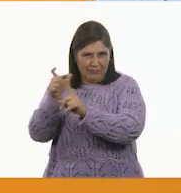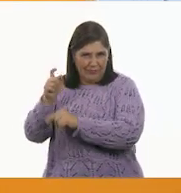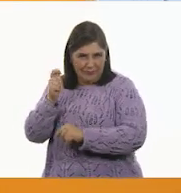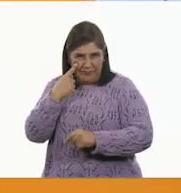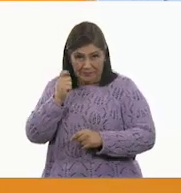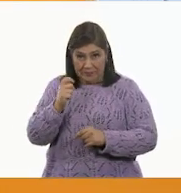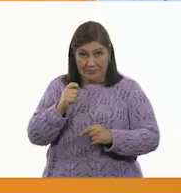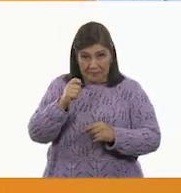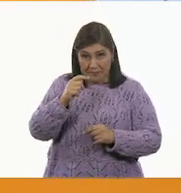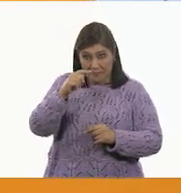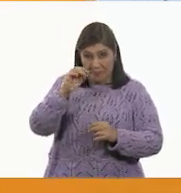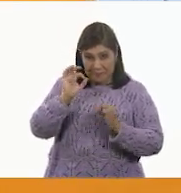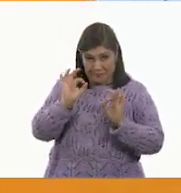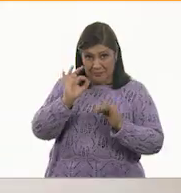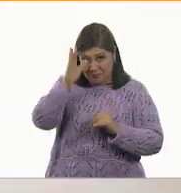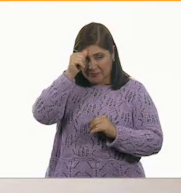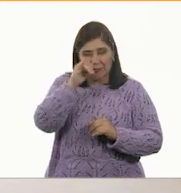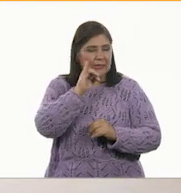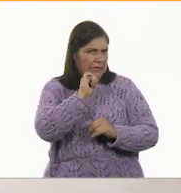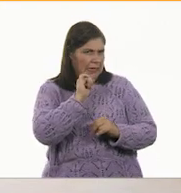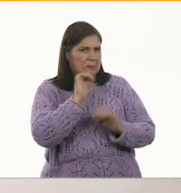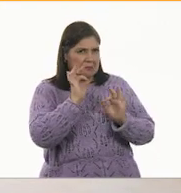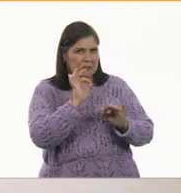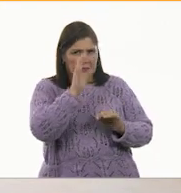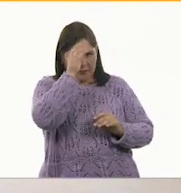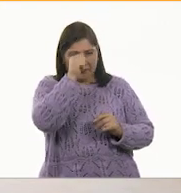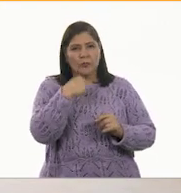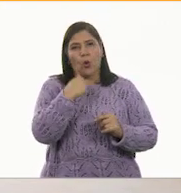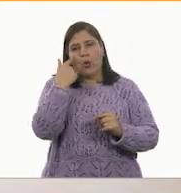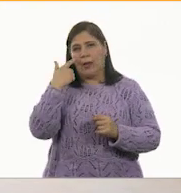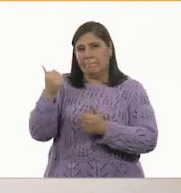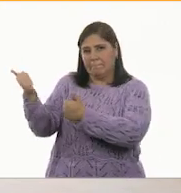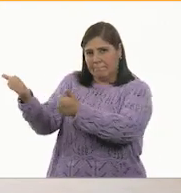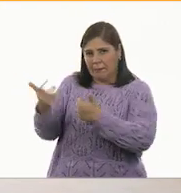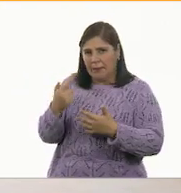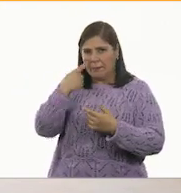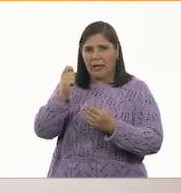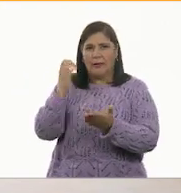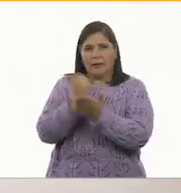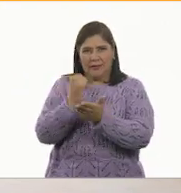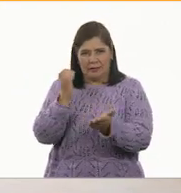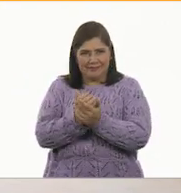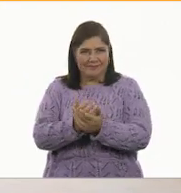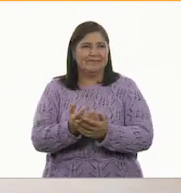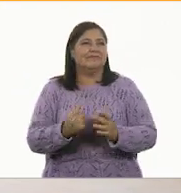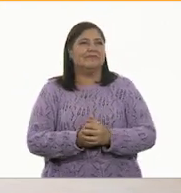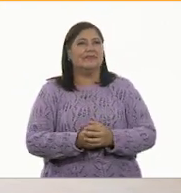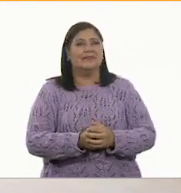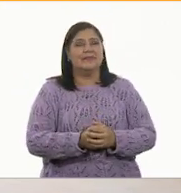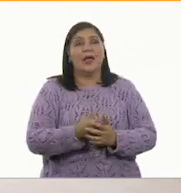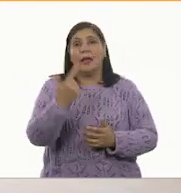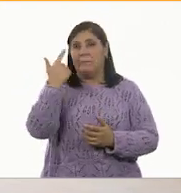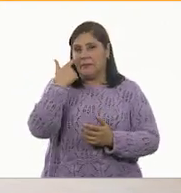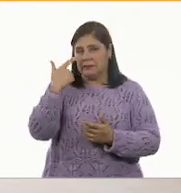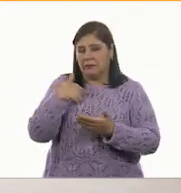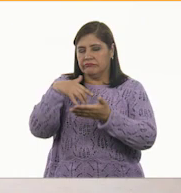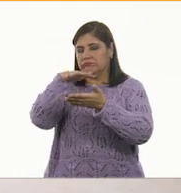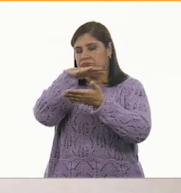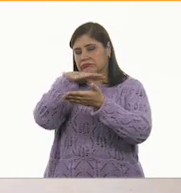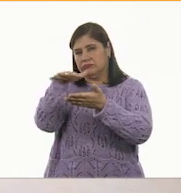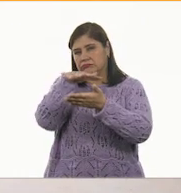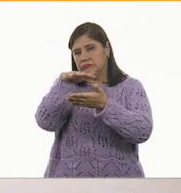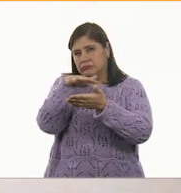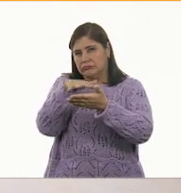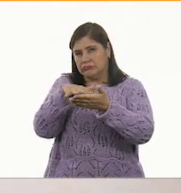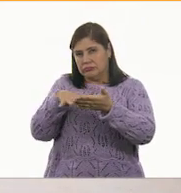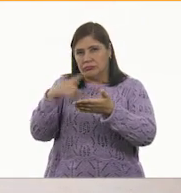vamos. Ok, perfecto. Déjame ir por mi libro, mi cuadernito. ¡Qué coincidencia! Y les voy a leer esta pequeña fábula